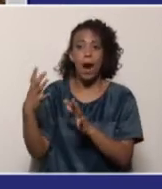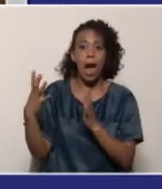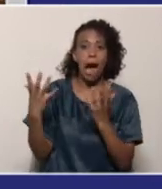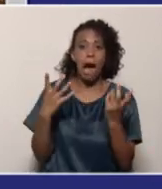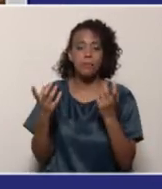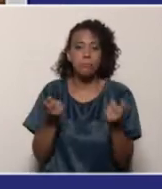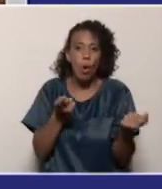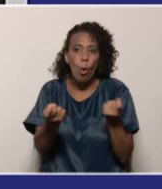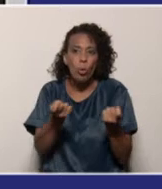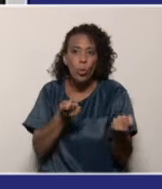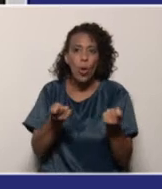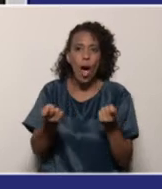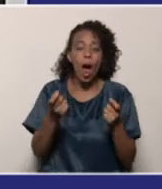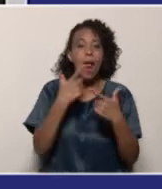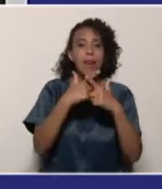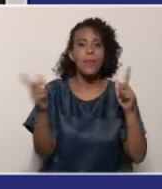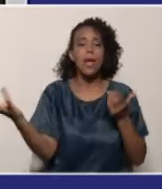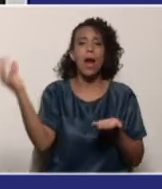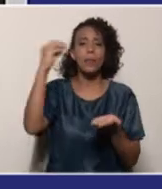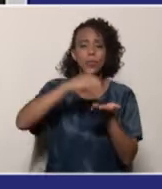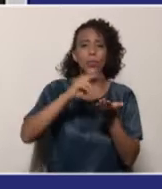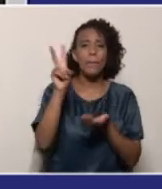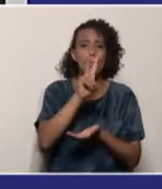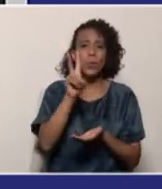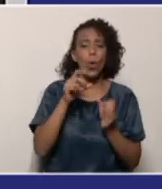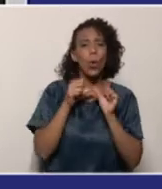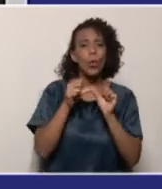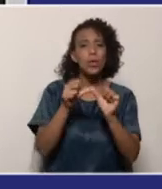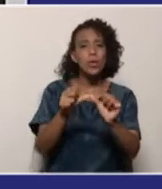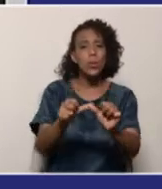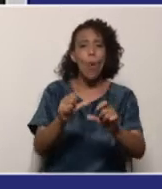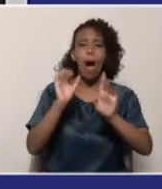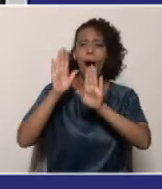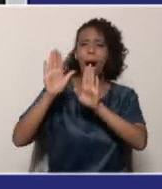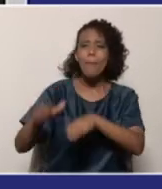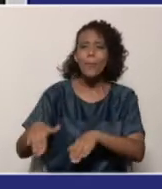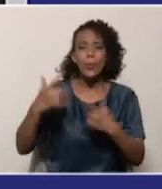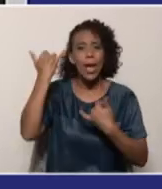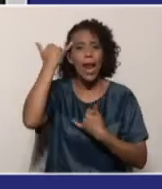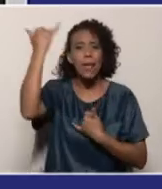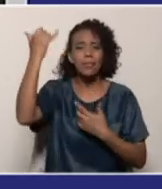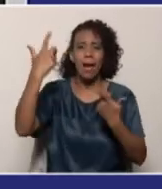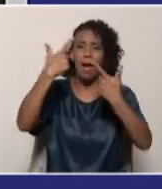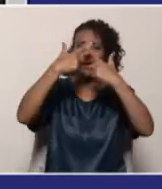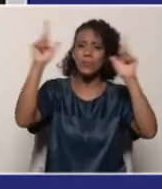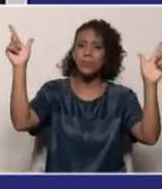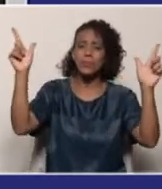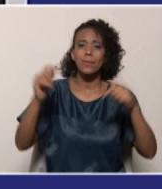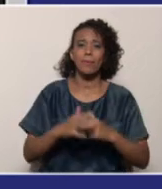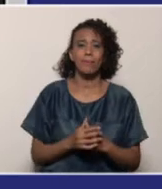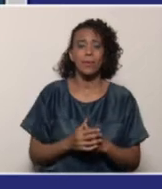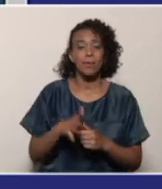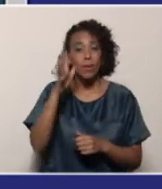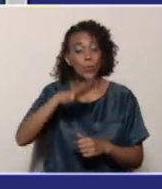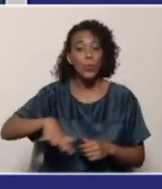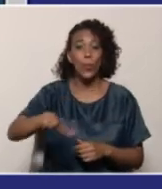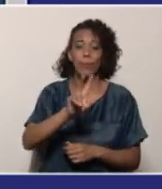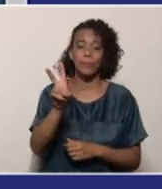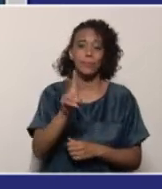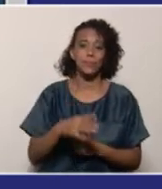una vez en libertad regresó a Venezuela y continuó apoyando las ideas de libertad y soberanía del pueblo.